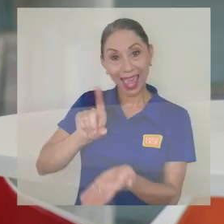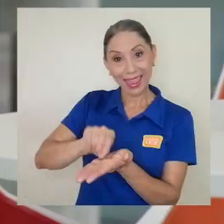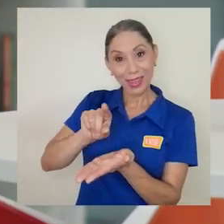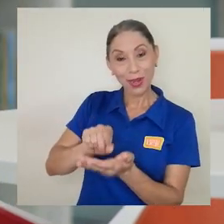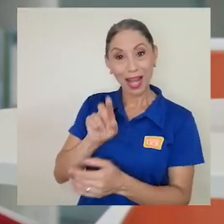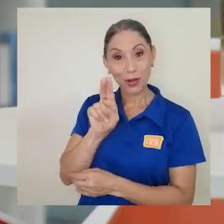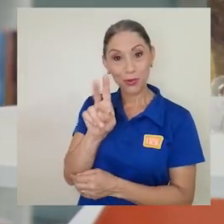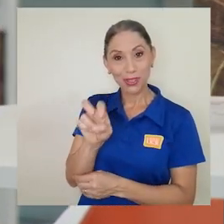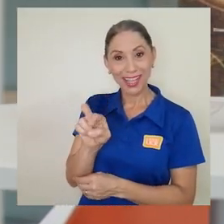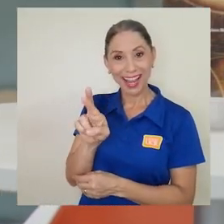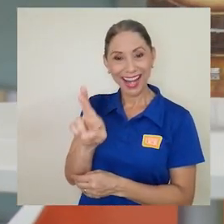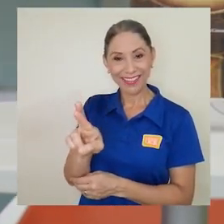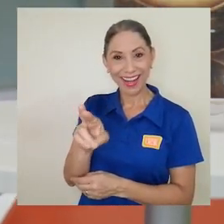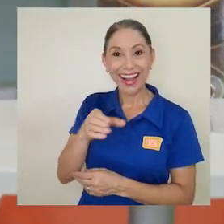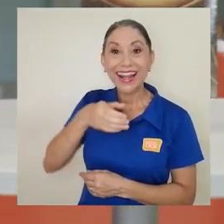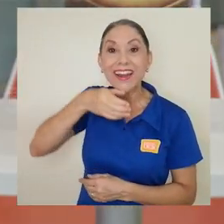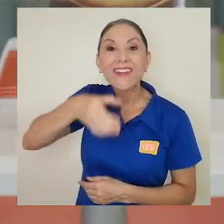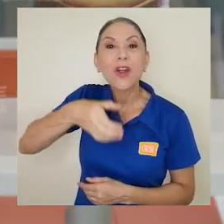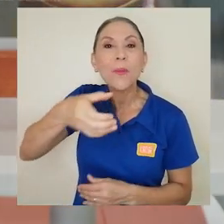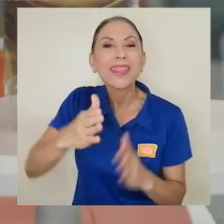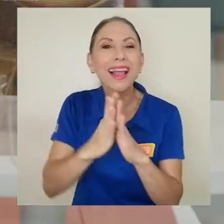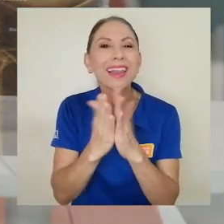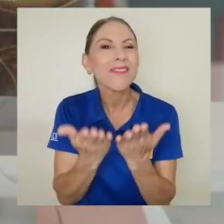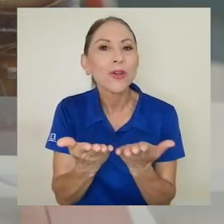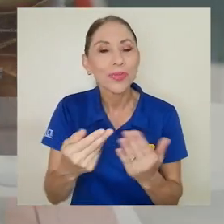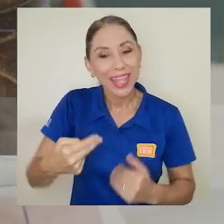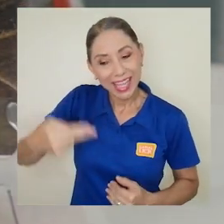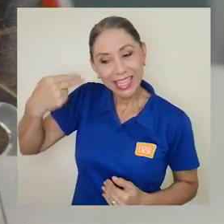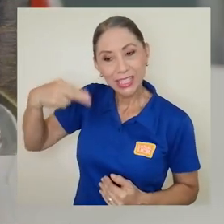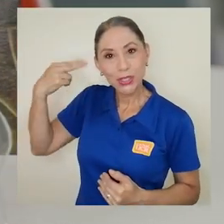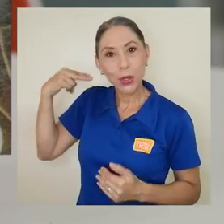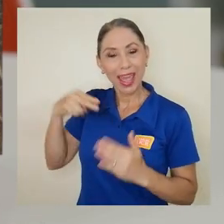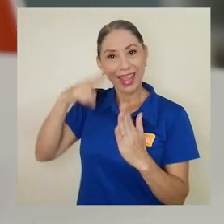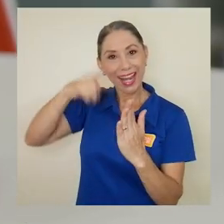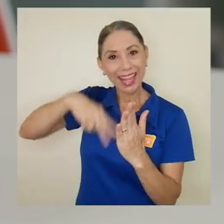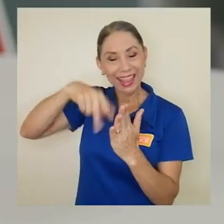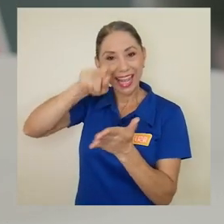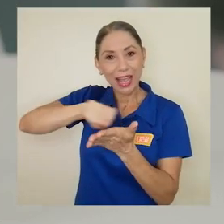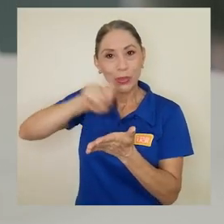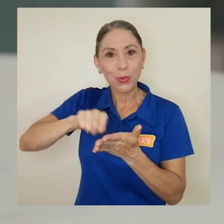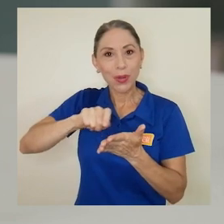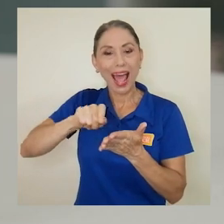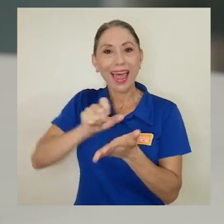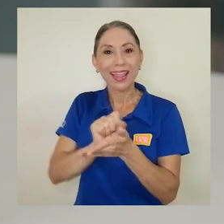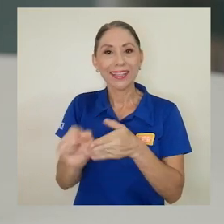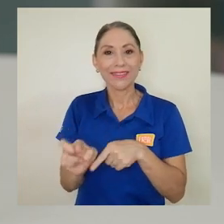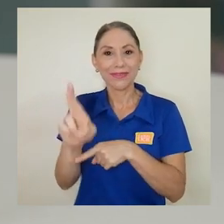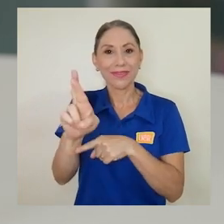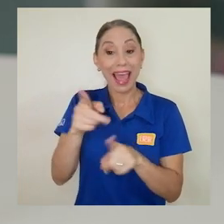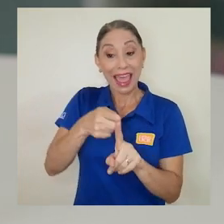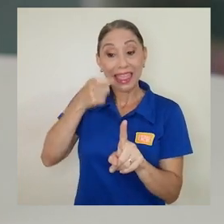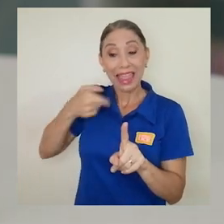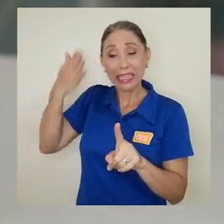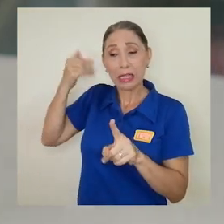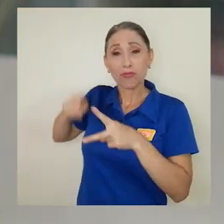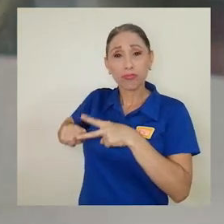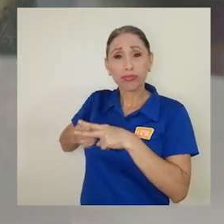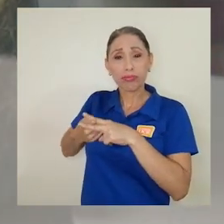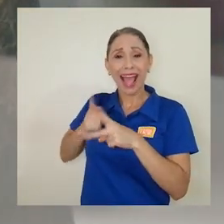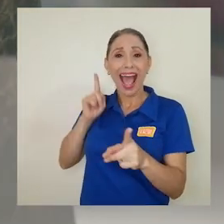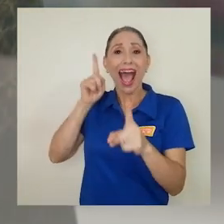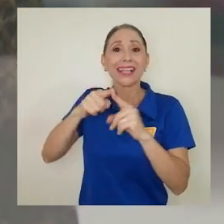La editorial UCR le recomienda el libro Historia de la Literatura Ramonense, desde los orígenes hasta el